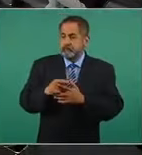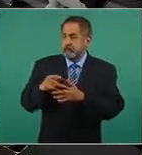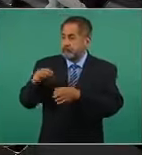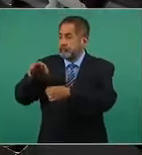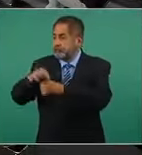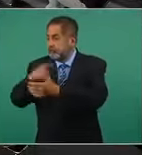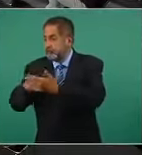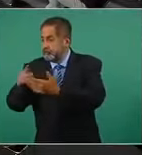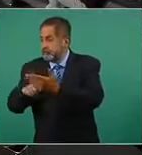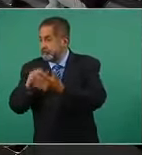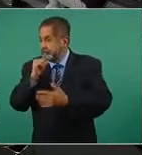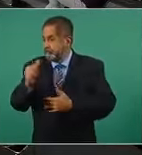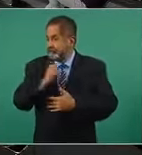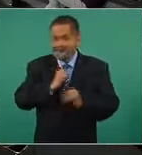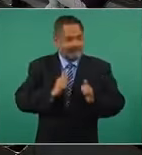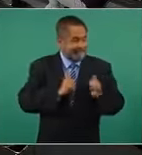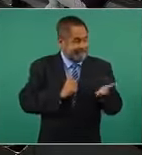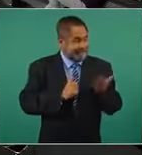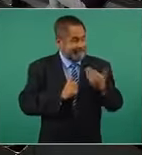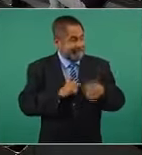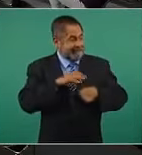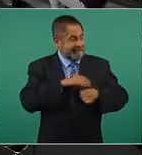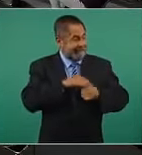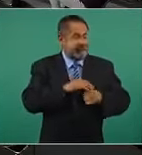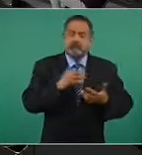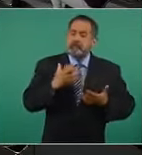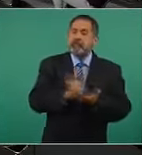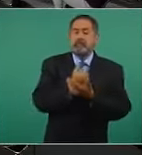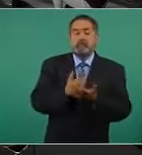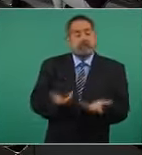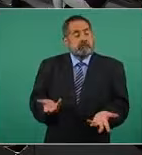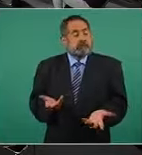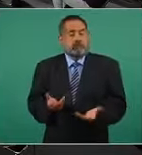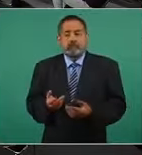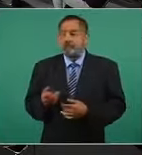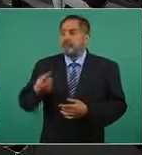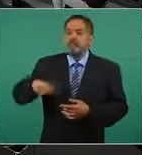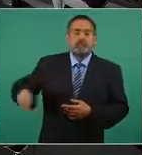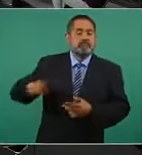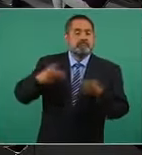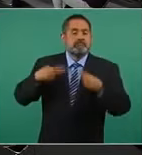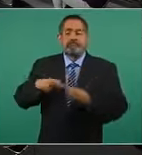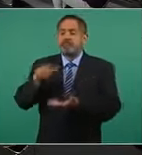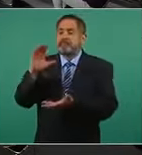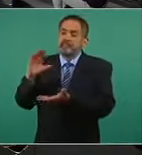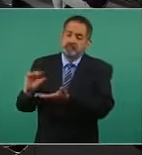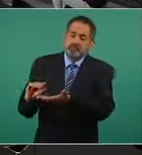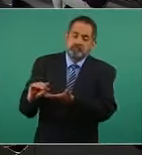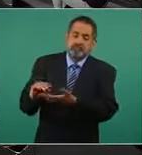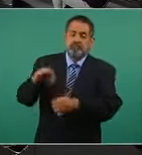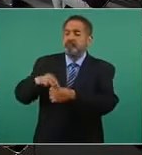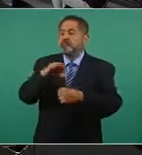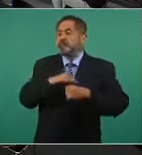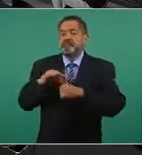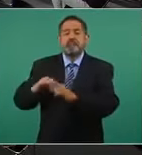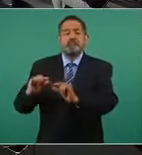entre comillas, con baja votación, que